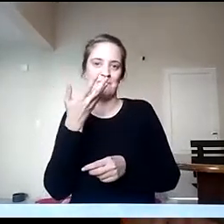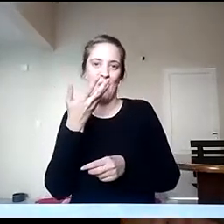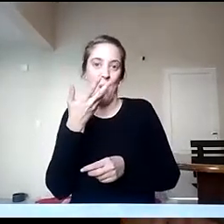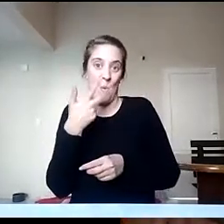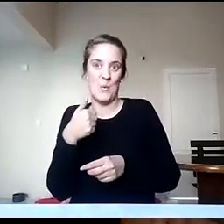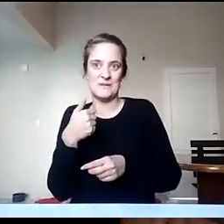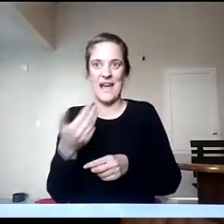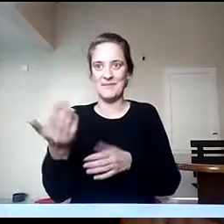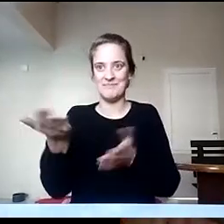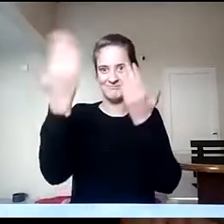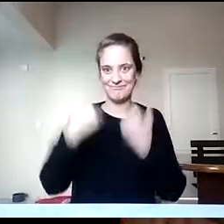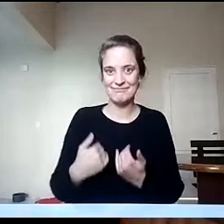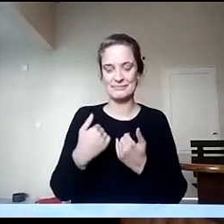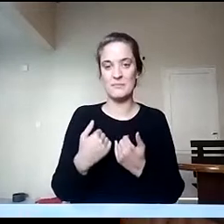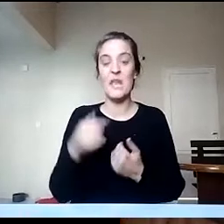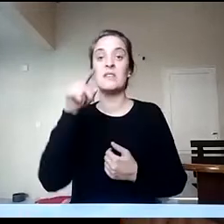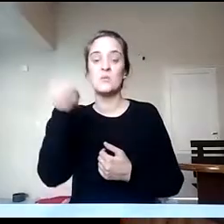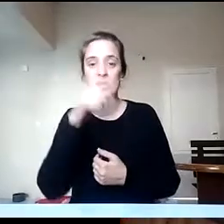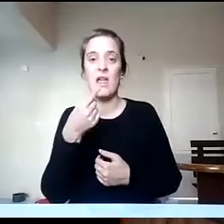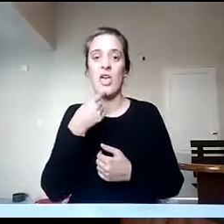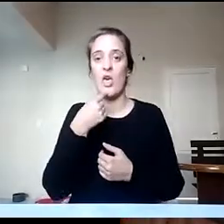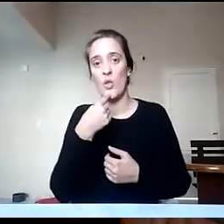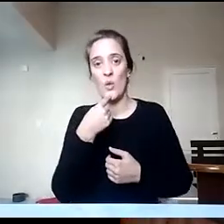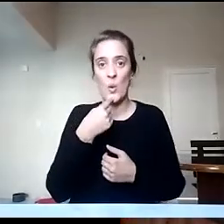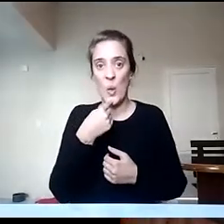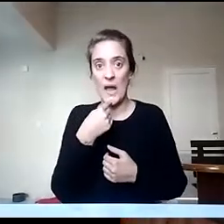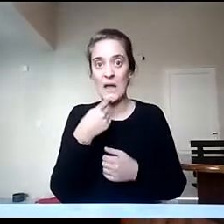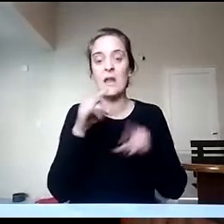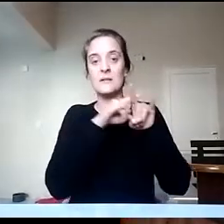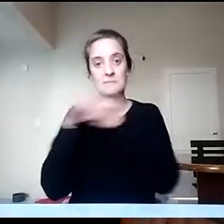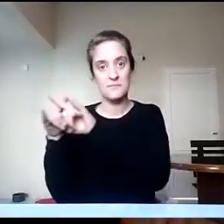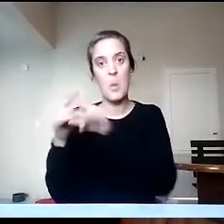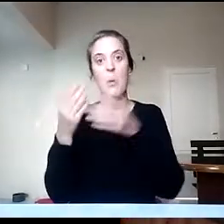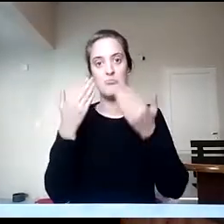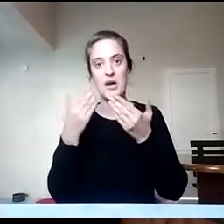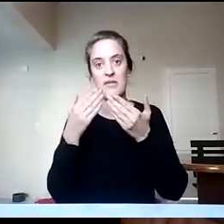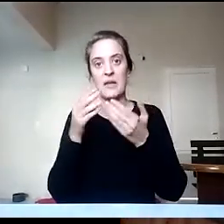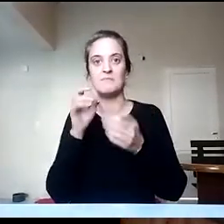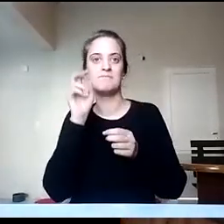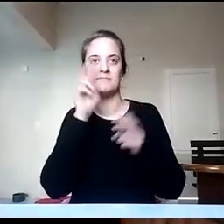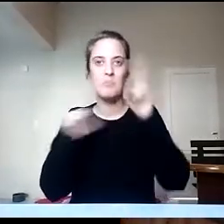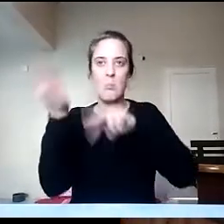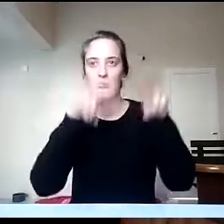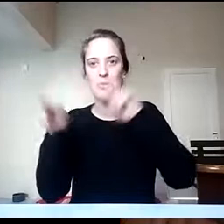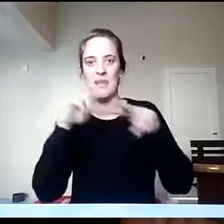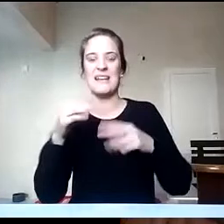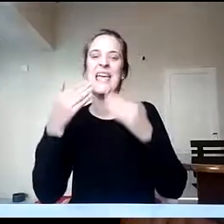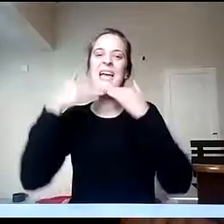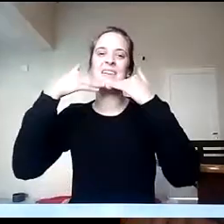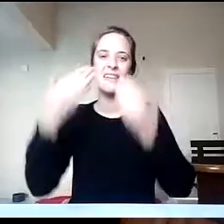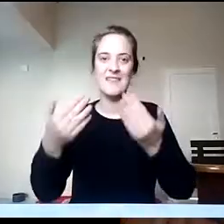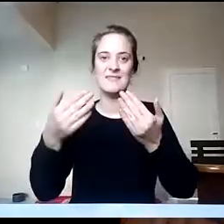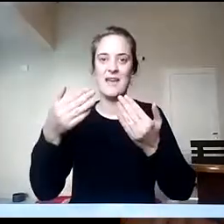seguramente a través de la página institucional se las vamos a poder salvar y agradecerles por habernos acompañado en este ratito